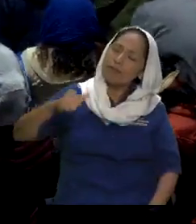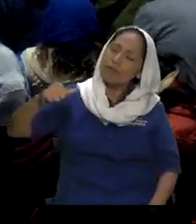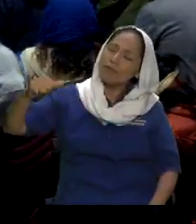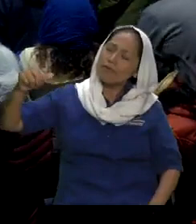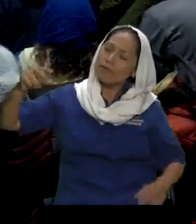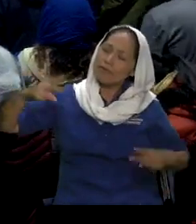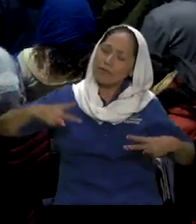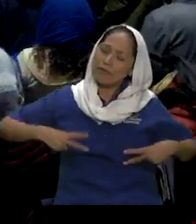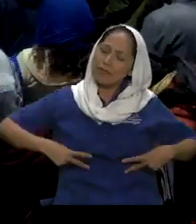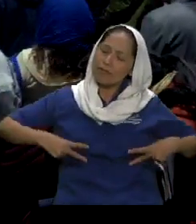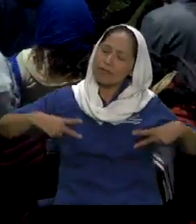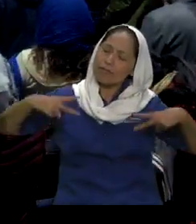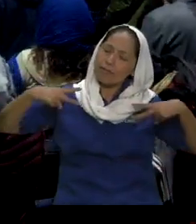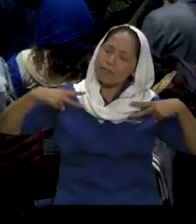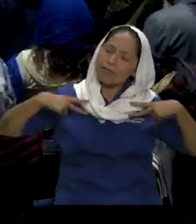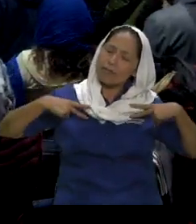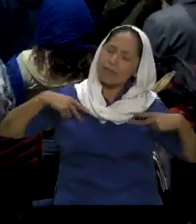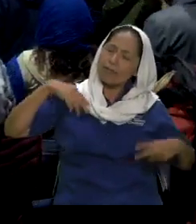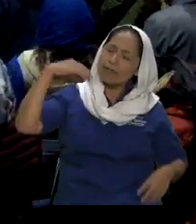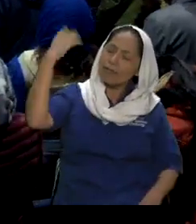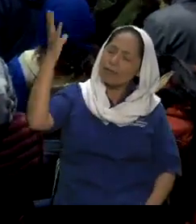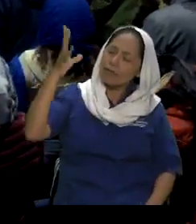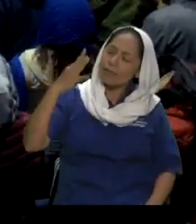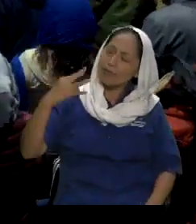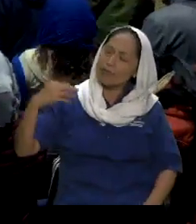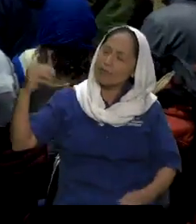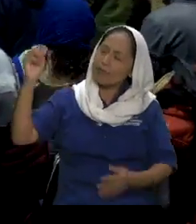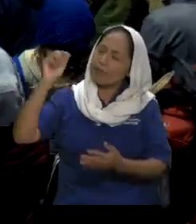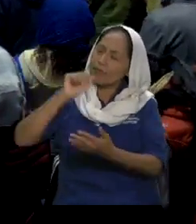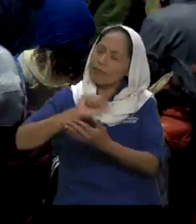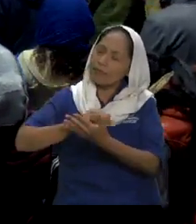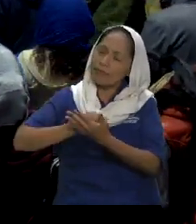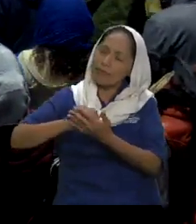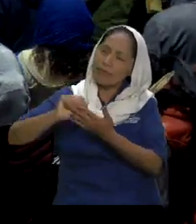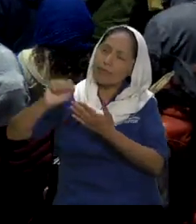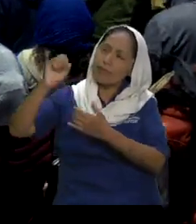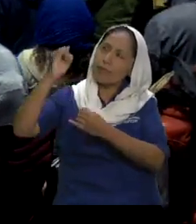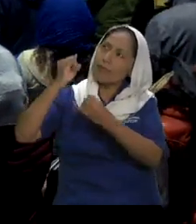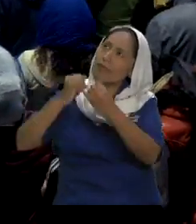fonte inagotable inagotable